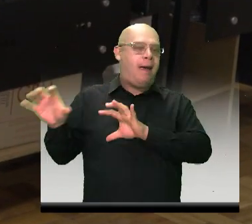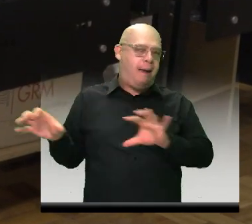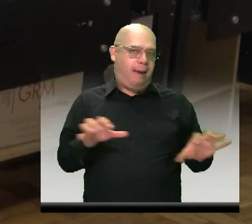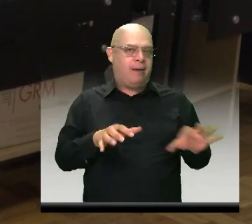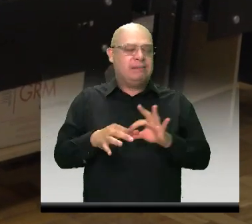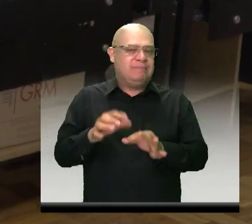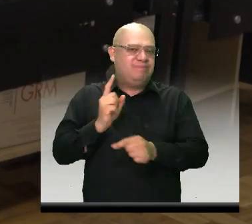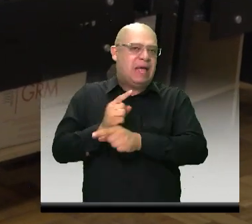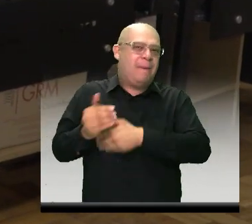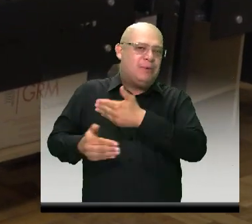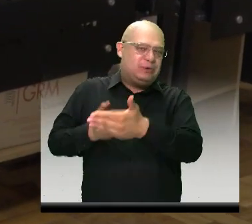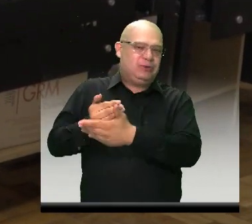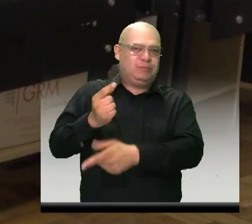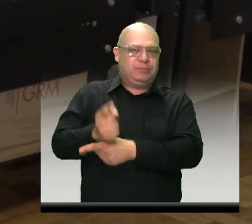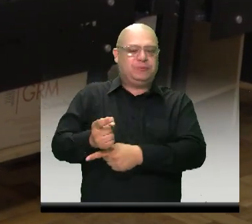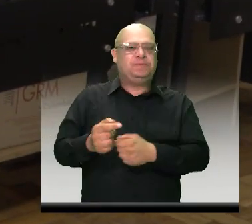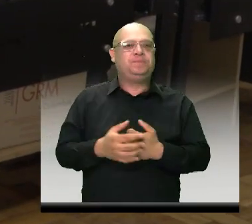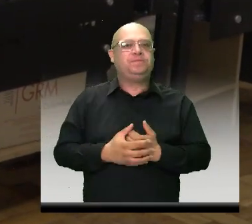procedimiento.